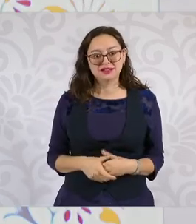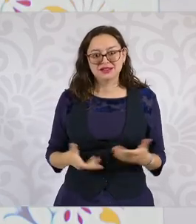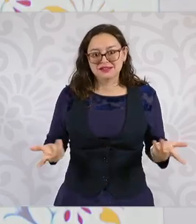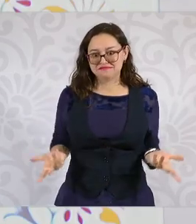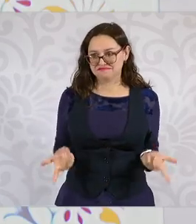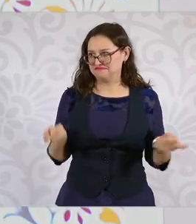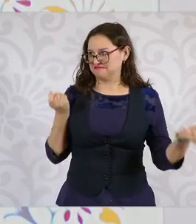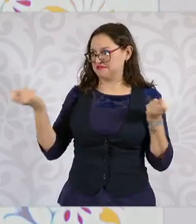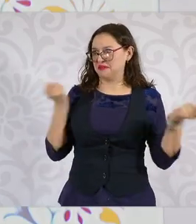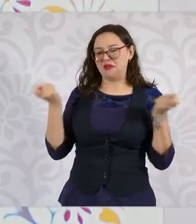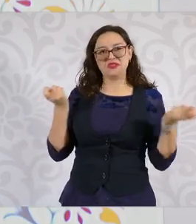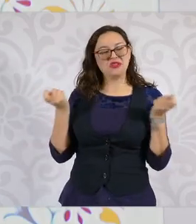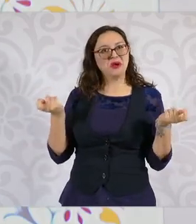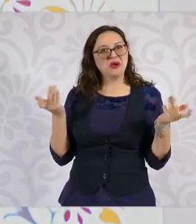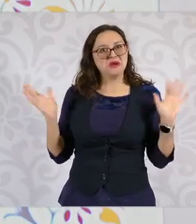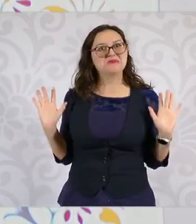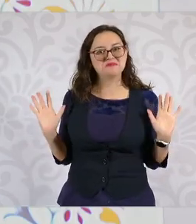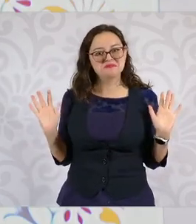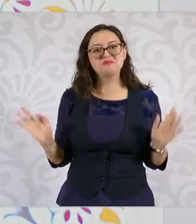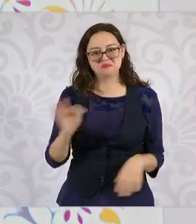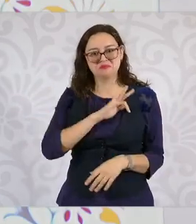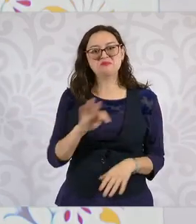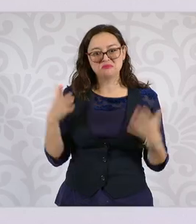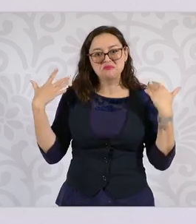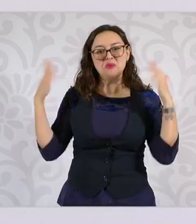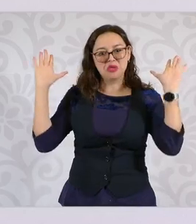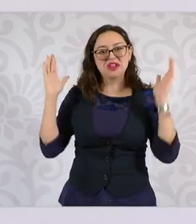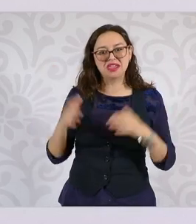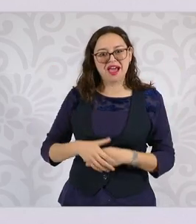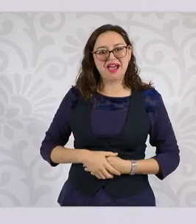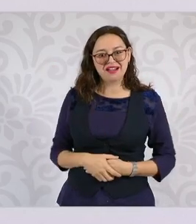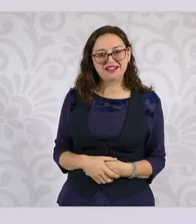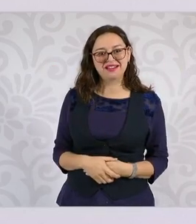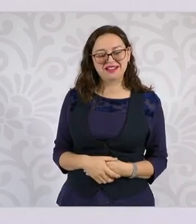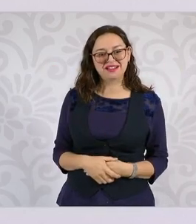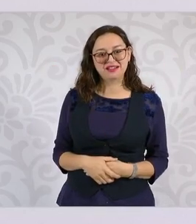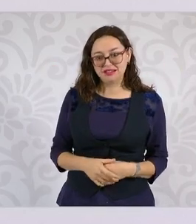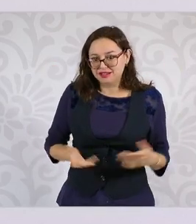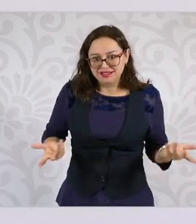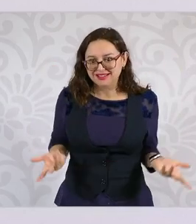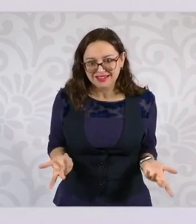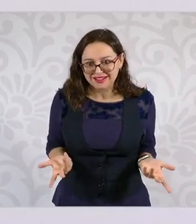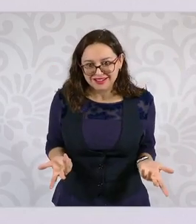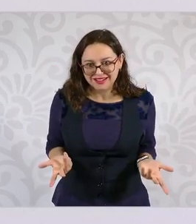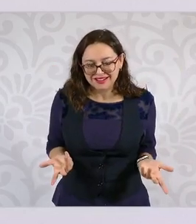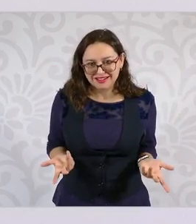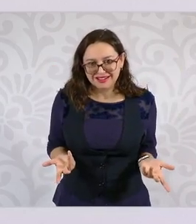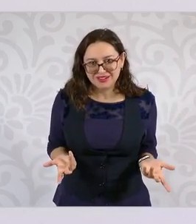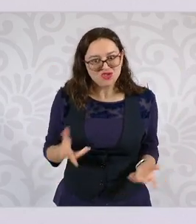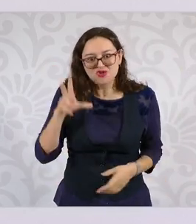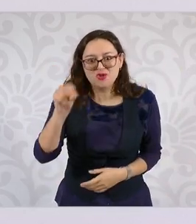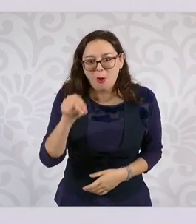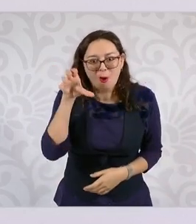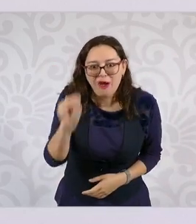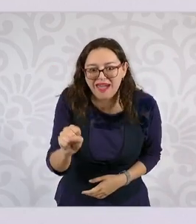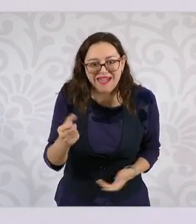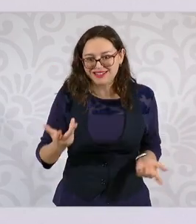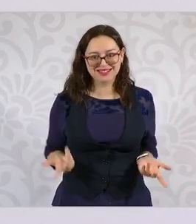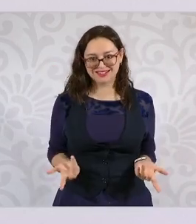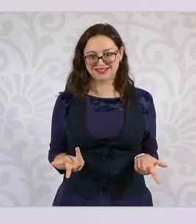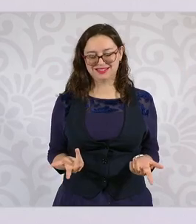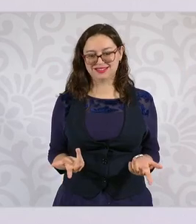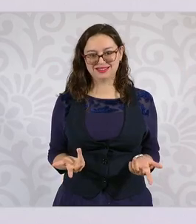tenga control sobre la Suprema Corte? Entonces, eso se los mencioné ayer, les dije no,